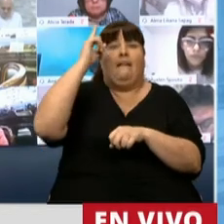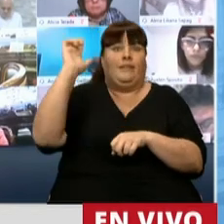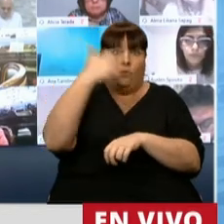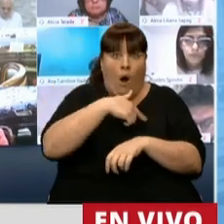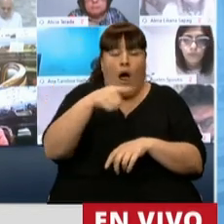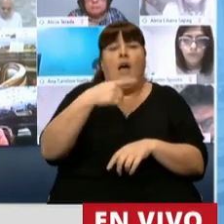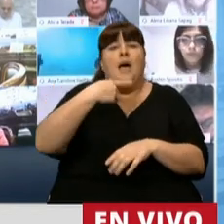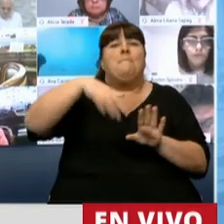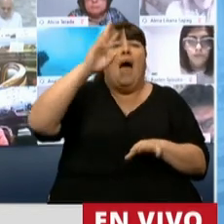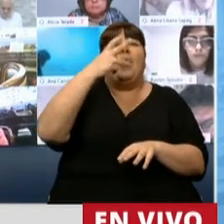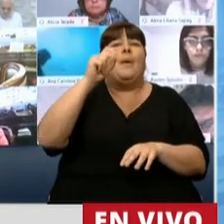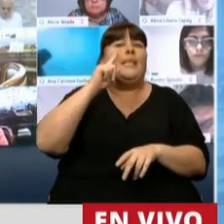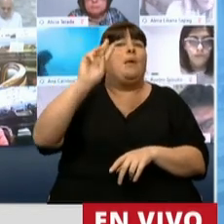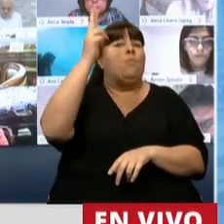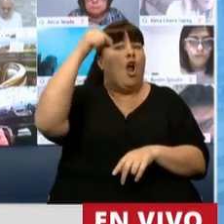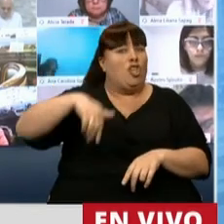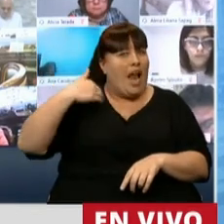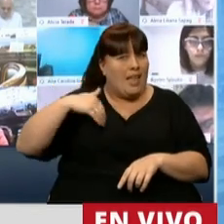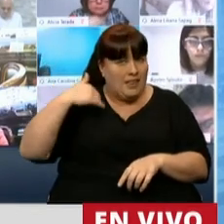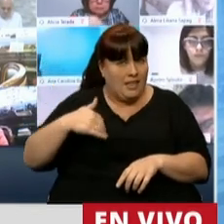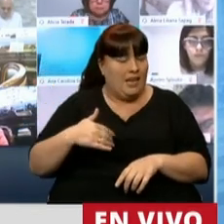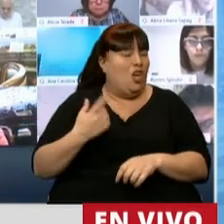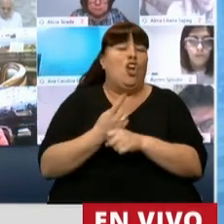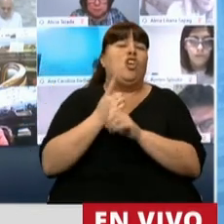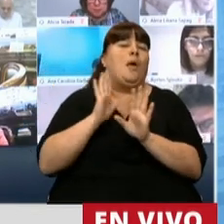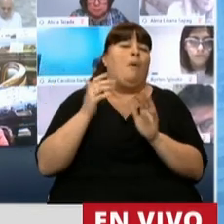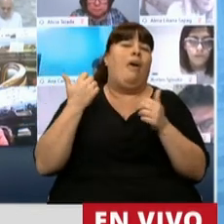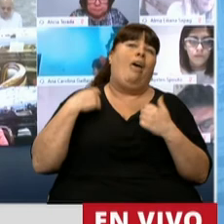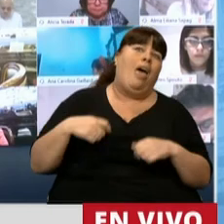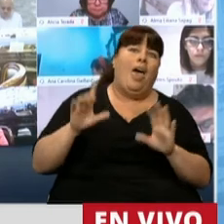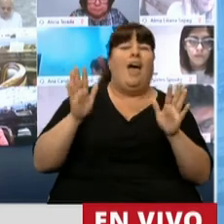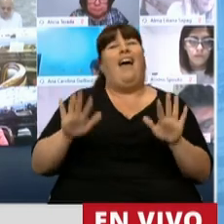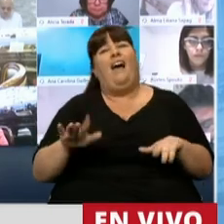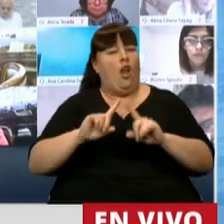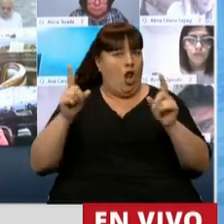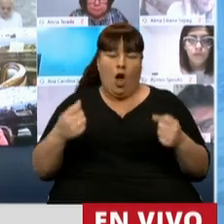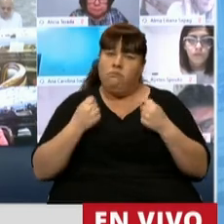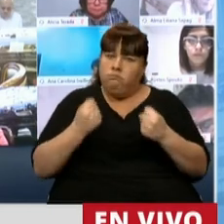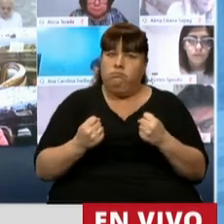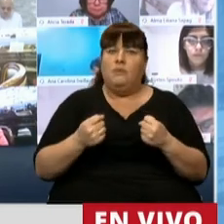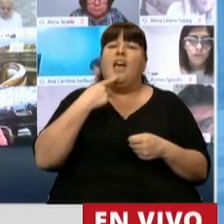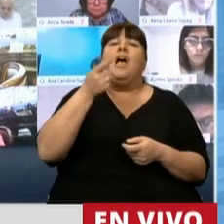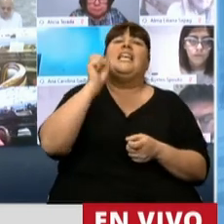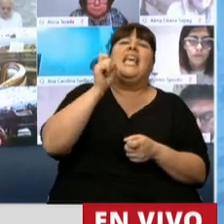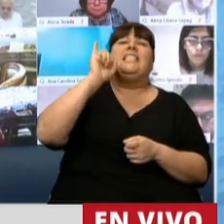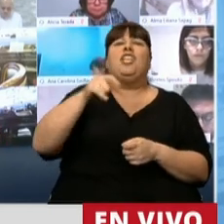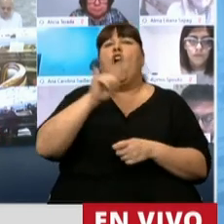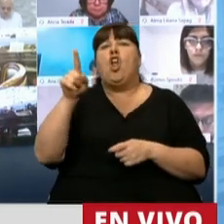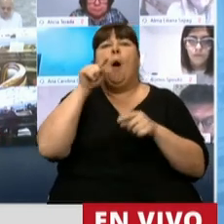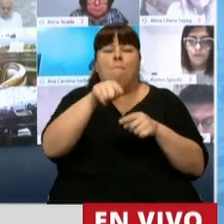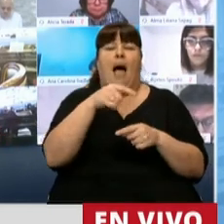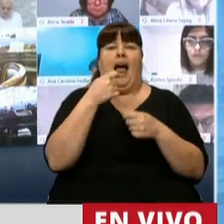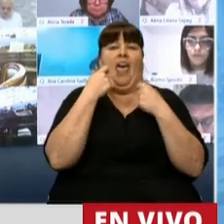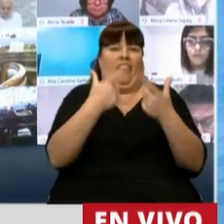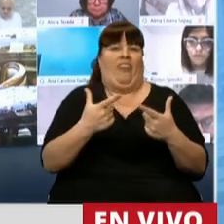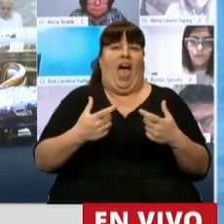que ya se cobró más de 20.000 vidas de argentinos, no podemos bajar los estándares que establecen qué agentes están destinados